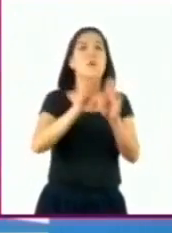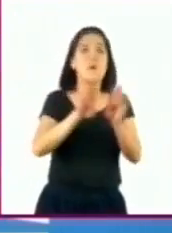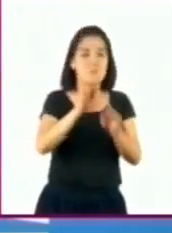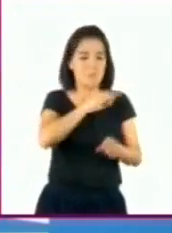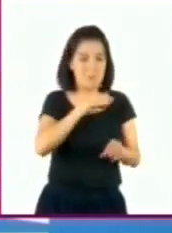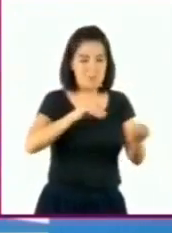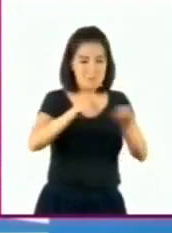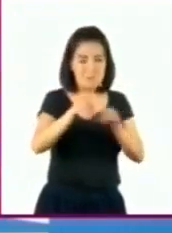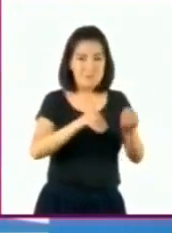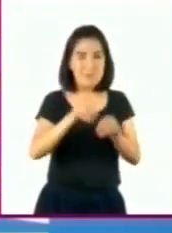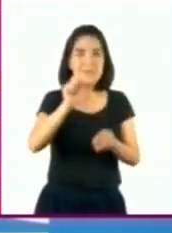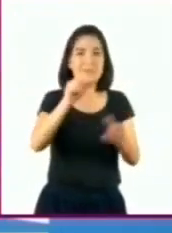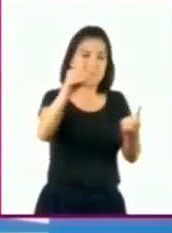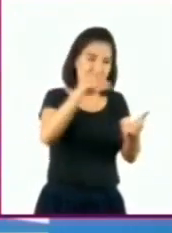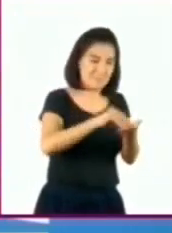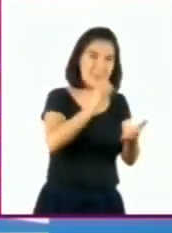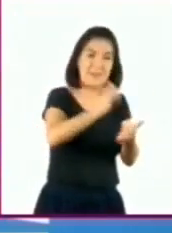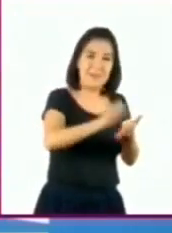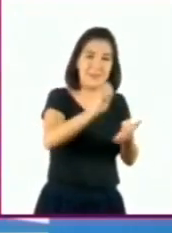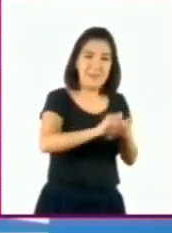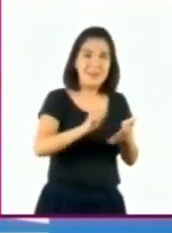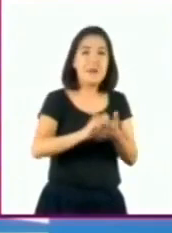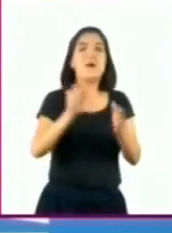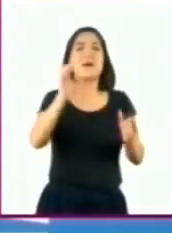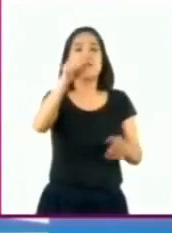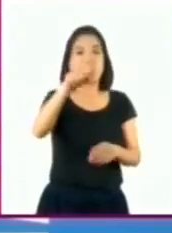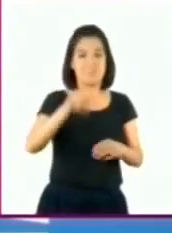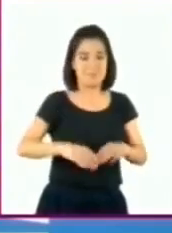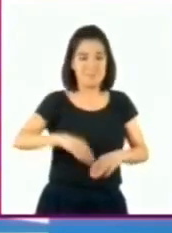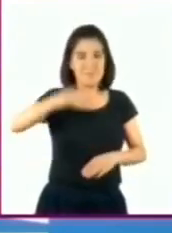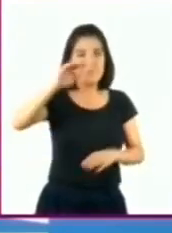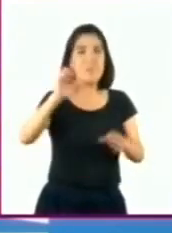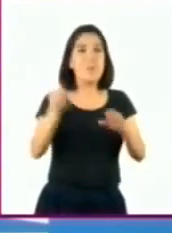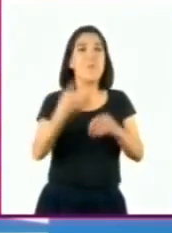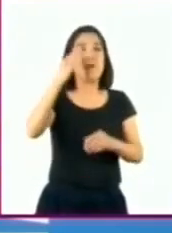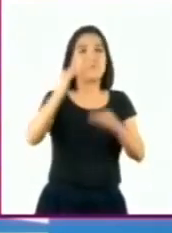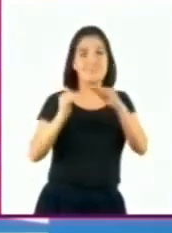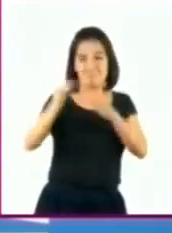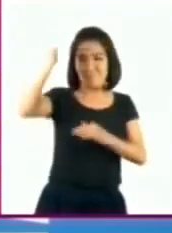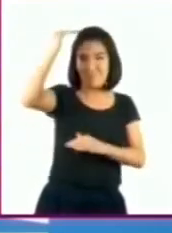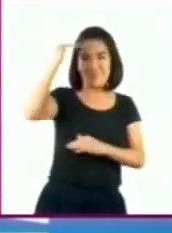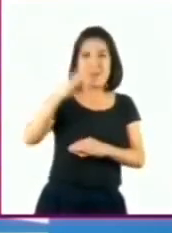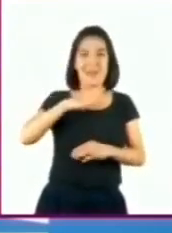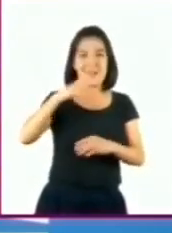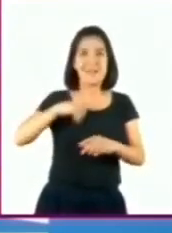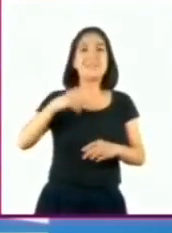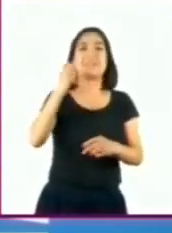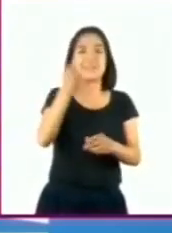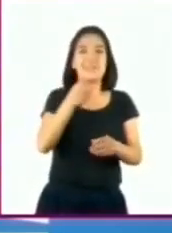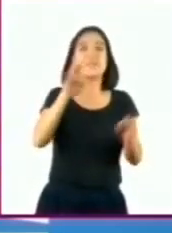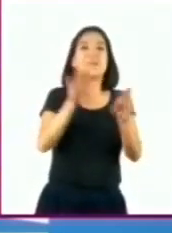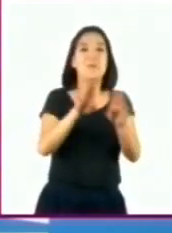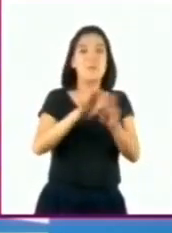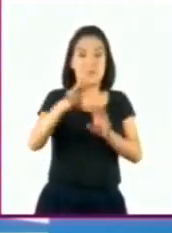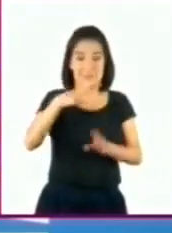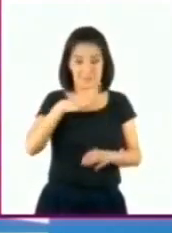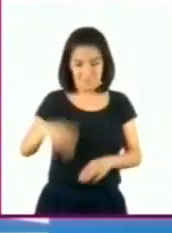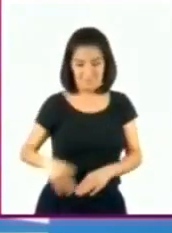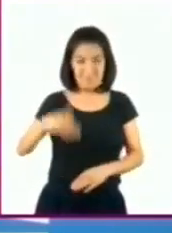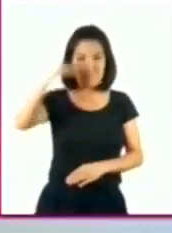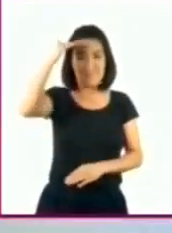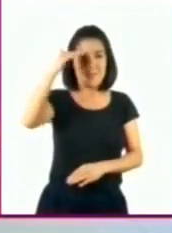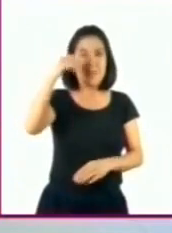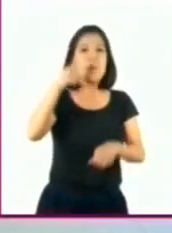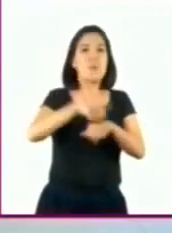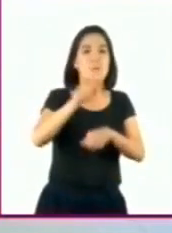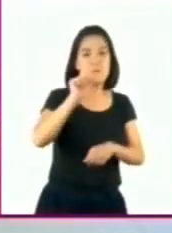los registros que vayan obteniendo de su estatura en la recta numérica, cuyas medidas corresponden a números decimales.